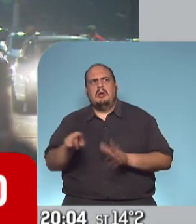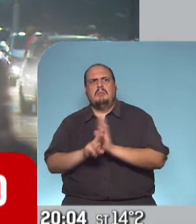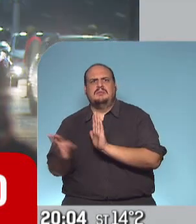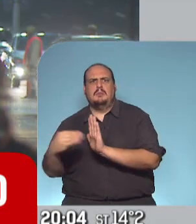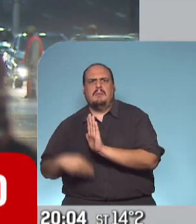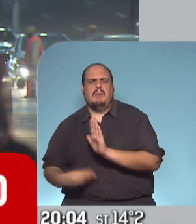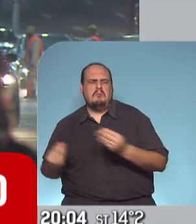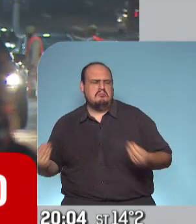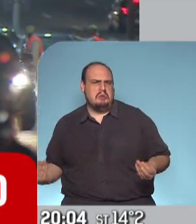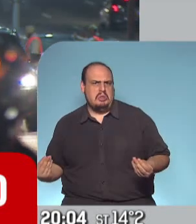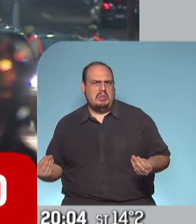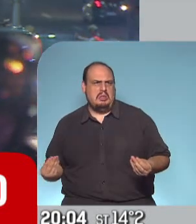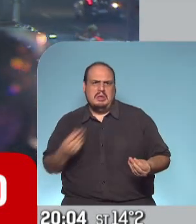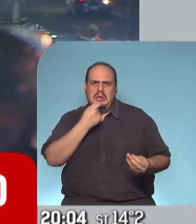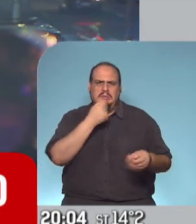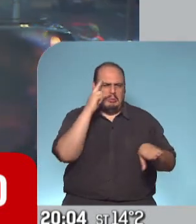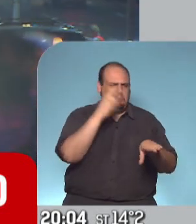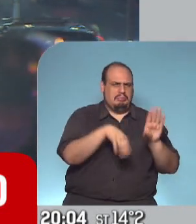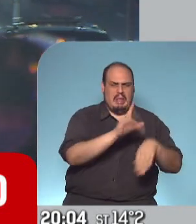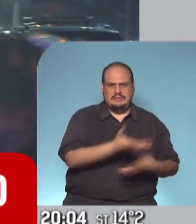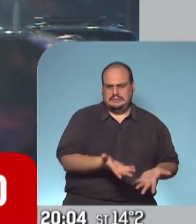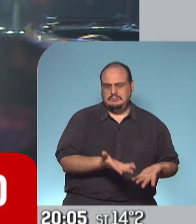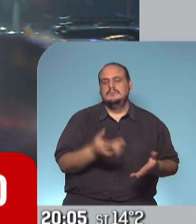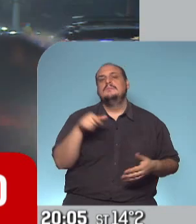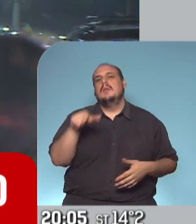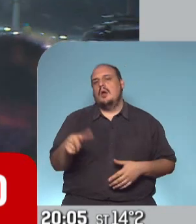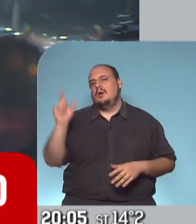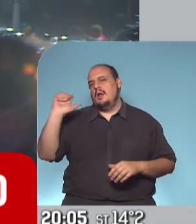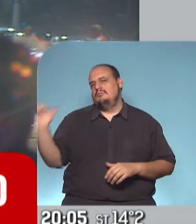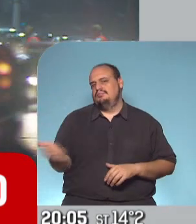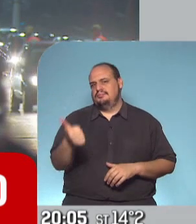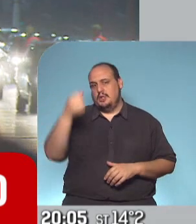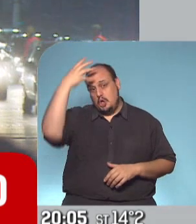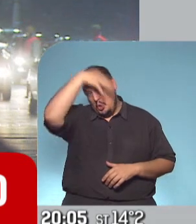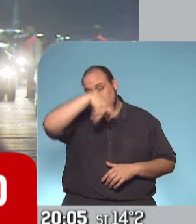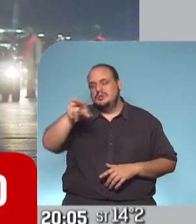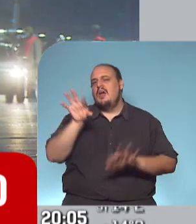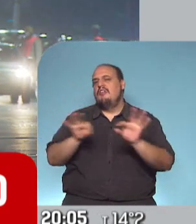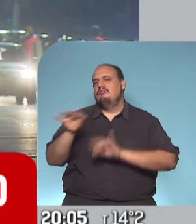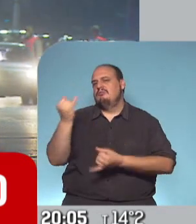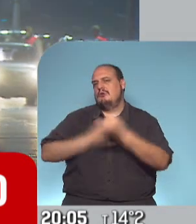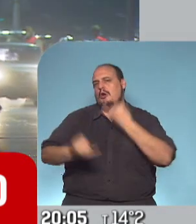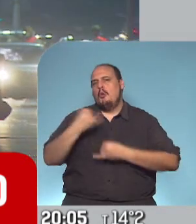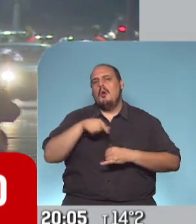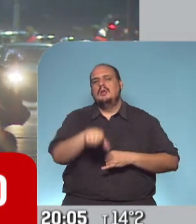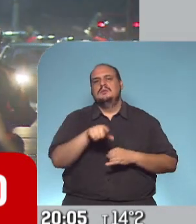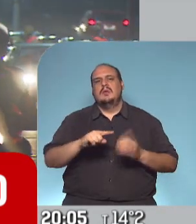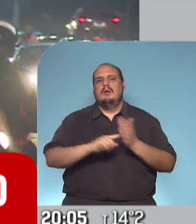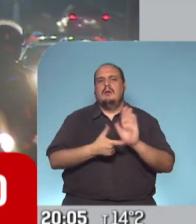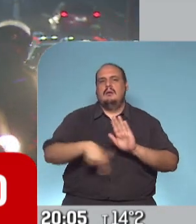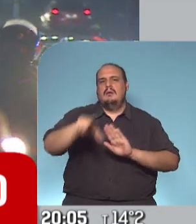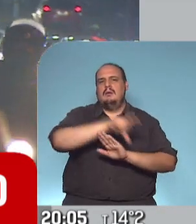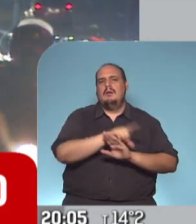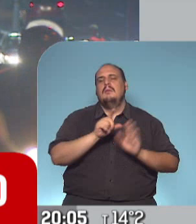estamos con Lucía Ysicó para empezar a analizarlo, para luego empezar a dar detalles de qué manera se abrirá tanto en la Ciudad de Buenos Aires como en el AMBA,